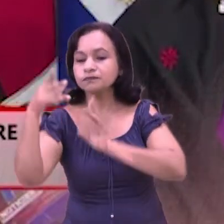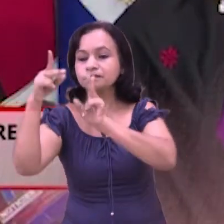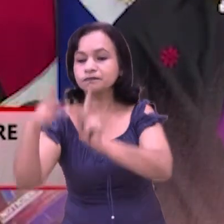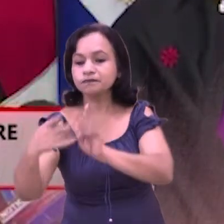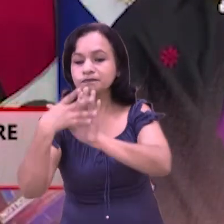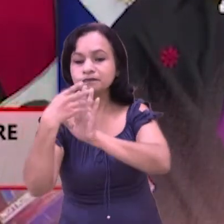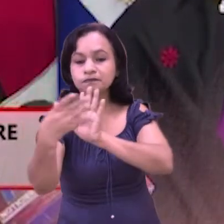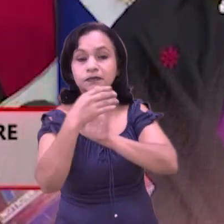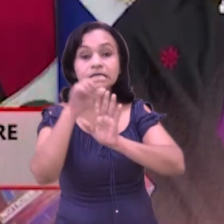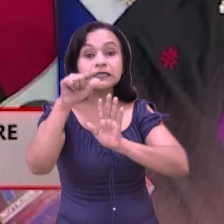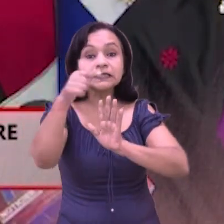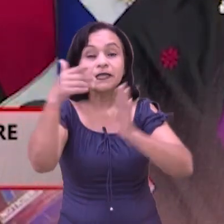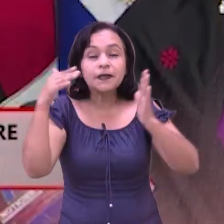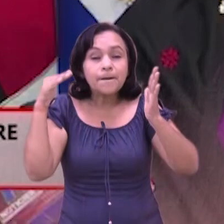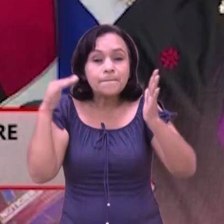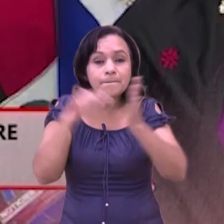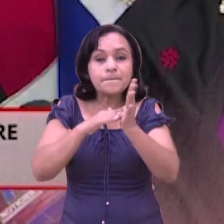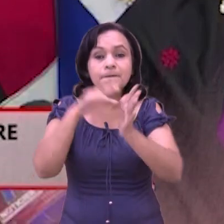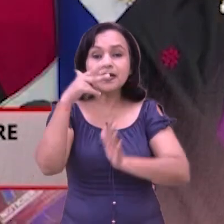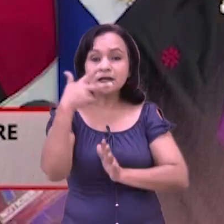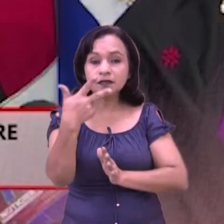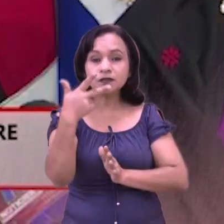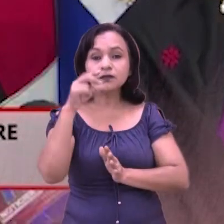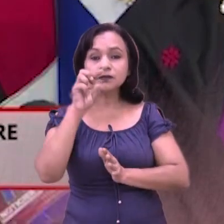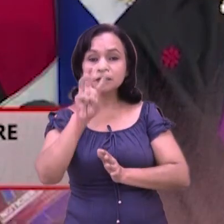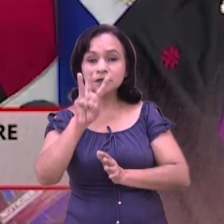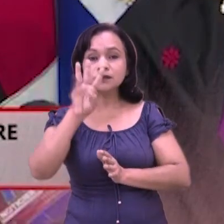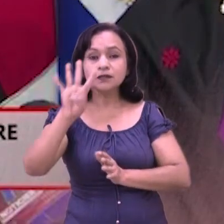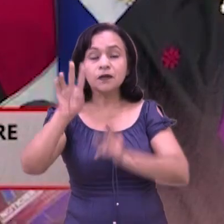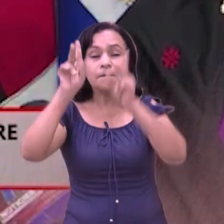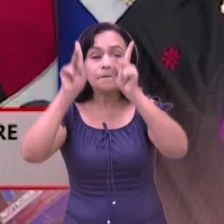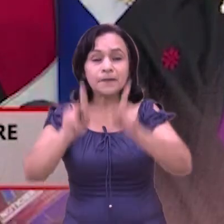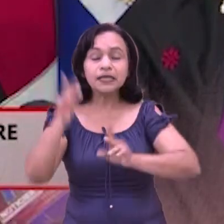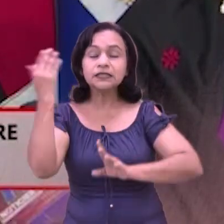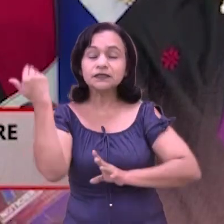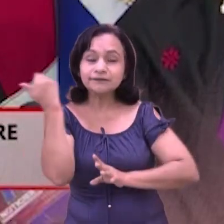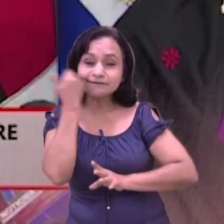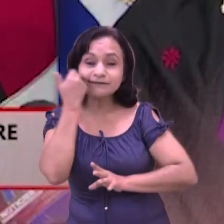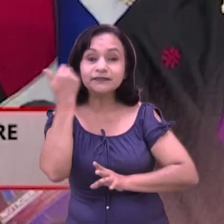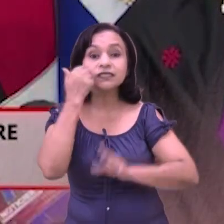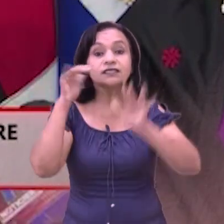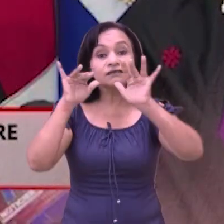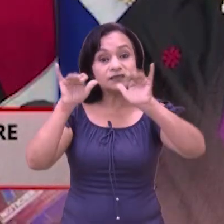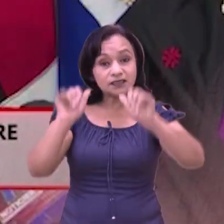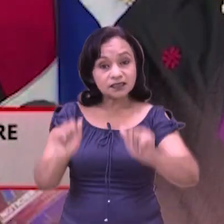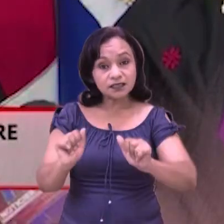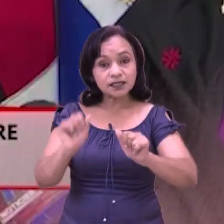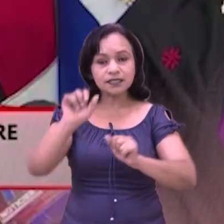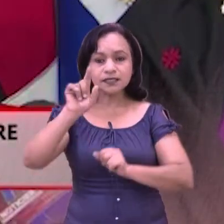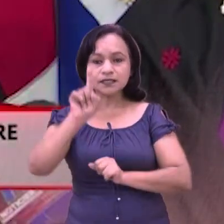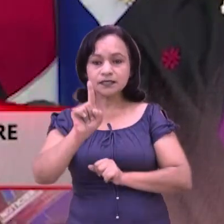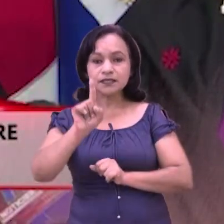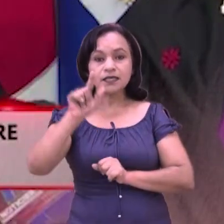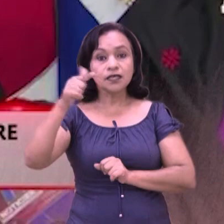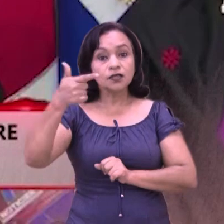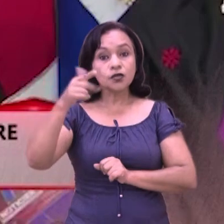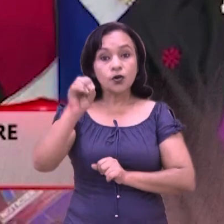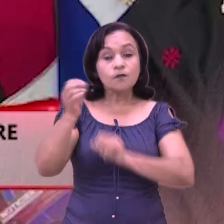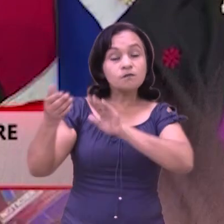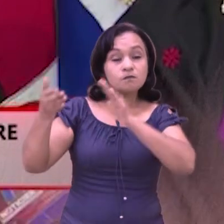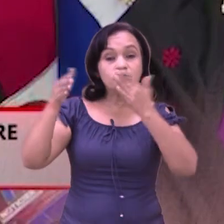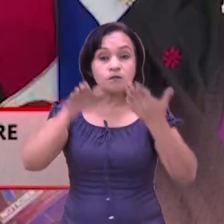Hay 7,834 casos confirmados, 170